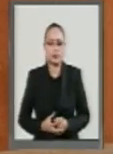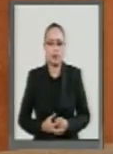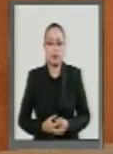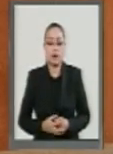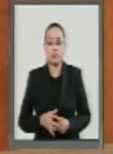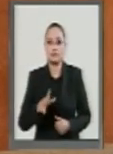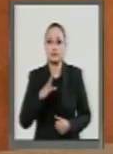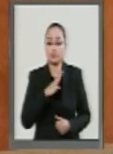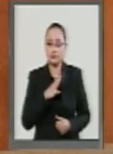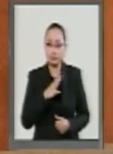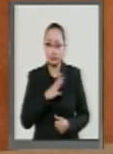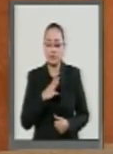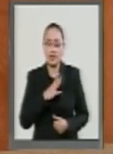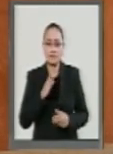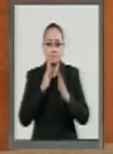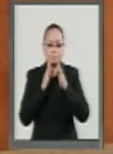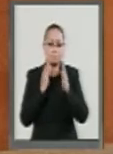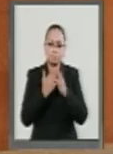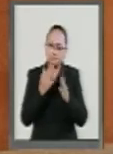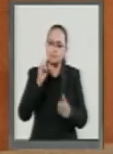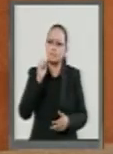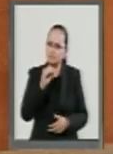Existe delincuencia organizada.